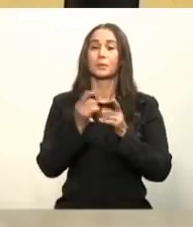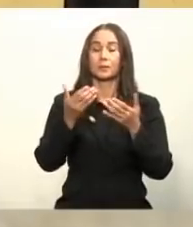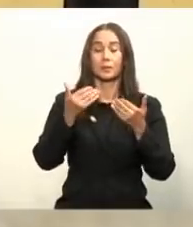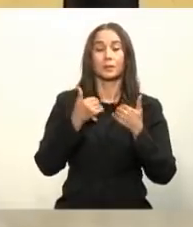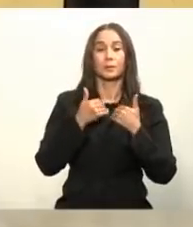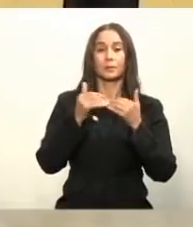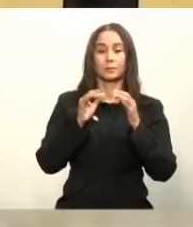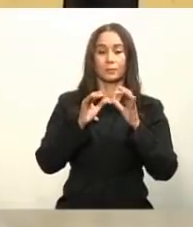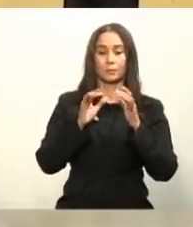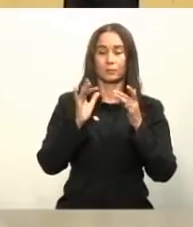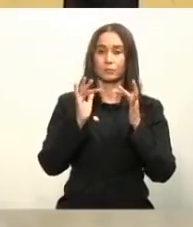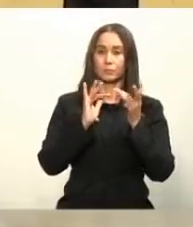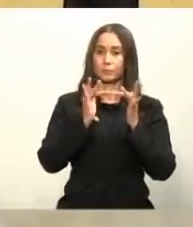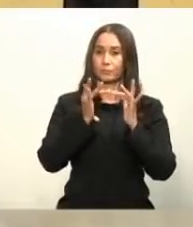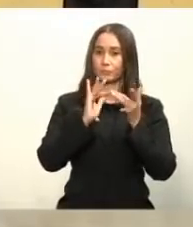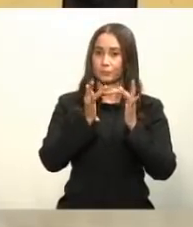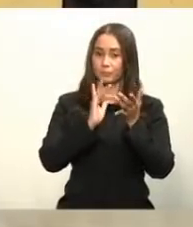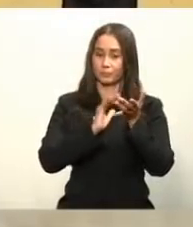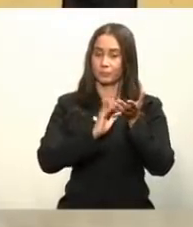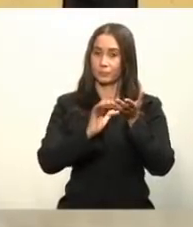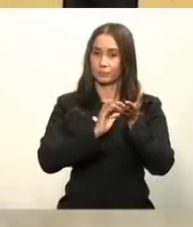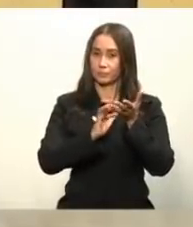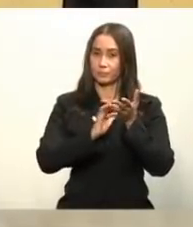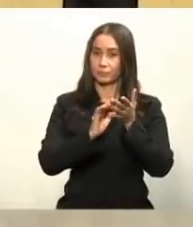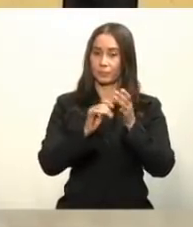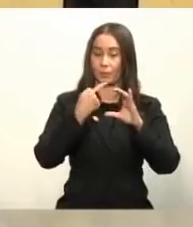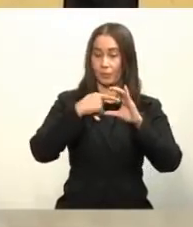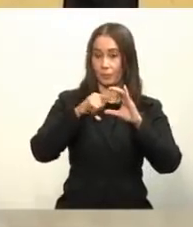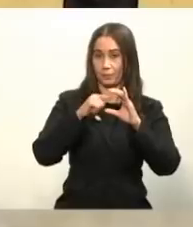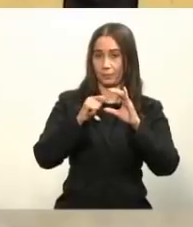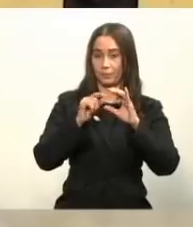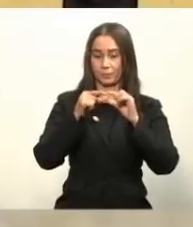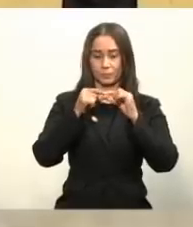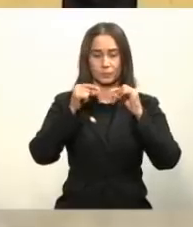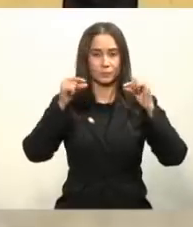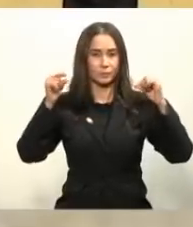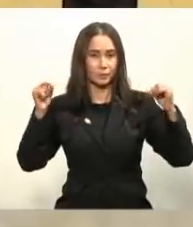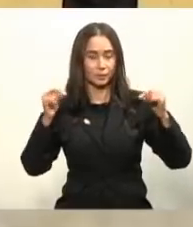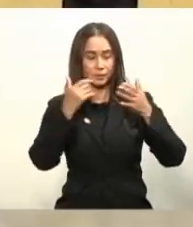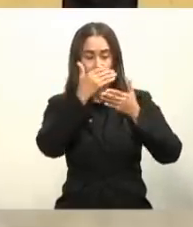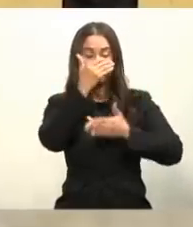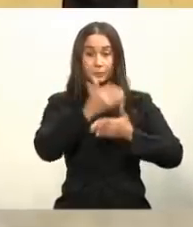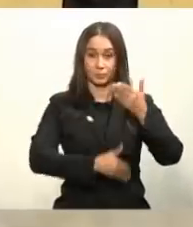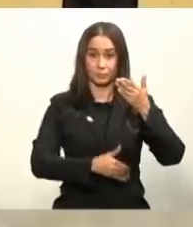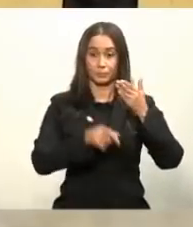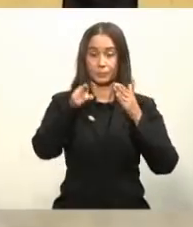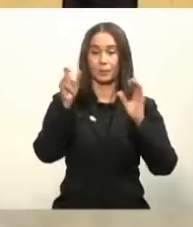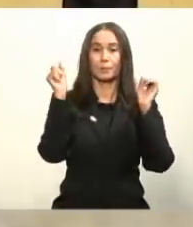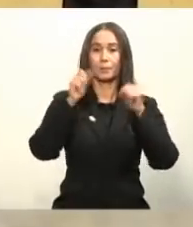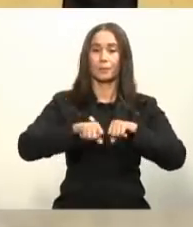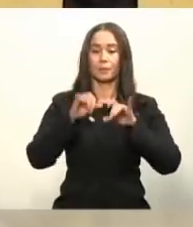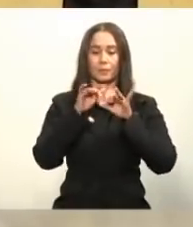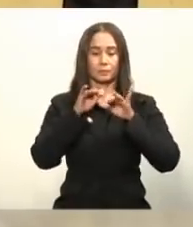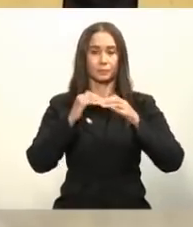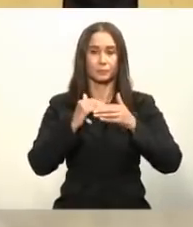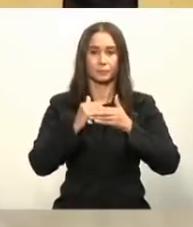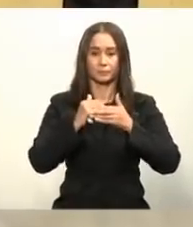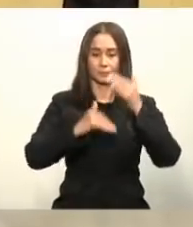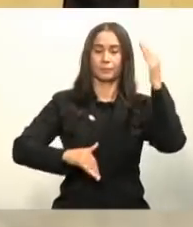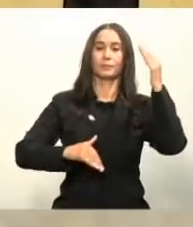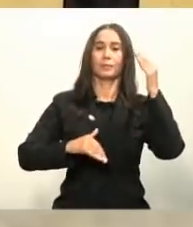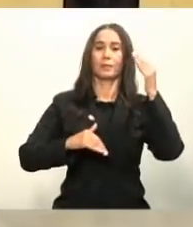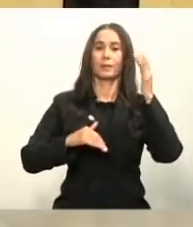con una plataforma, la cual estará disponible para que, a través de esa plataforma, ustedes también puedan